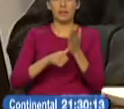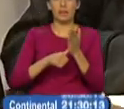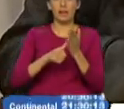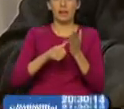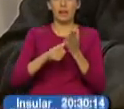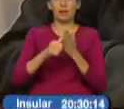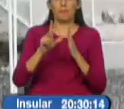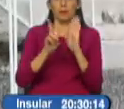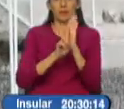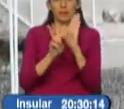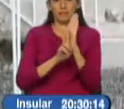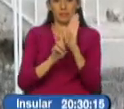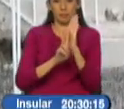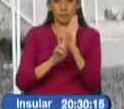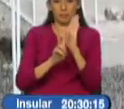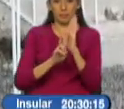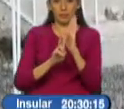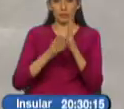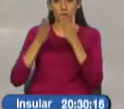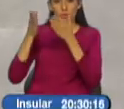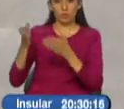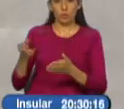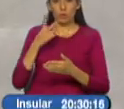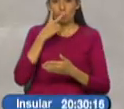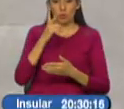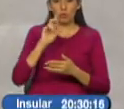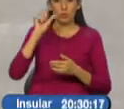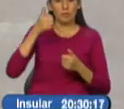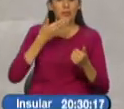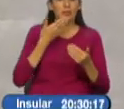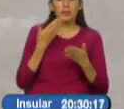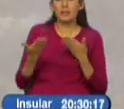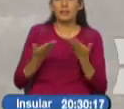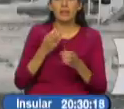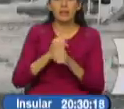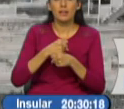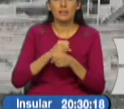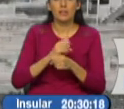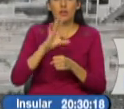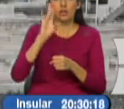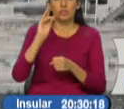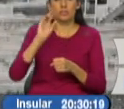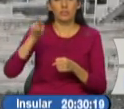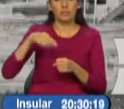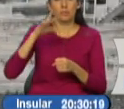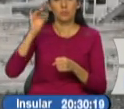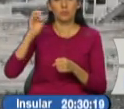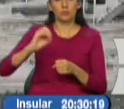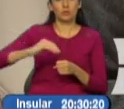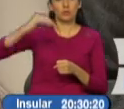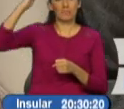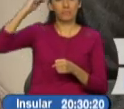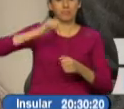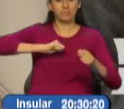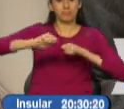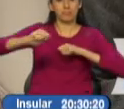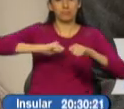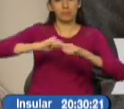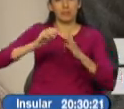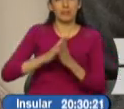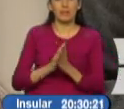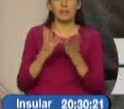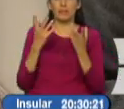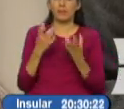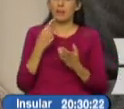da a conocer la evaluación que desde su cartera de Estado se ha hecho al año del terremoto de 7.8 grados que afectó a Manaví Esmeraldas. Pero hay que recalcar